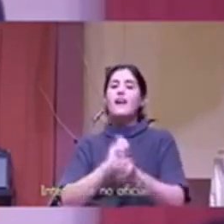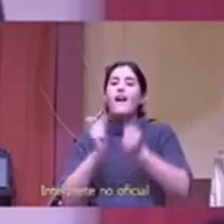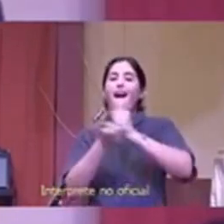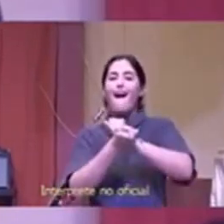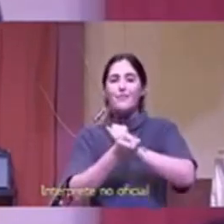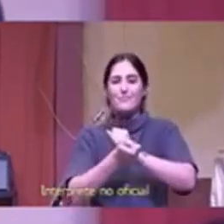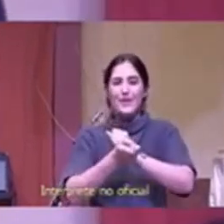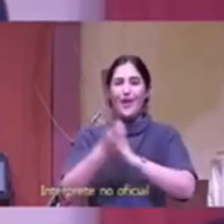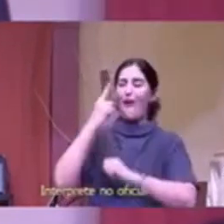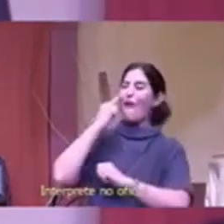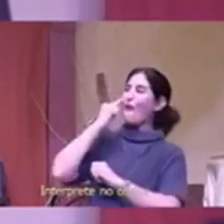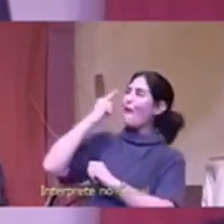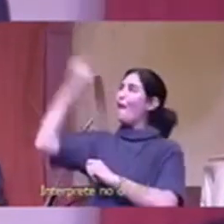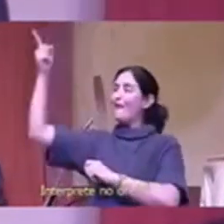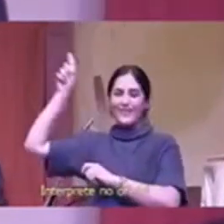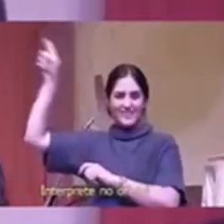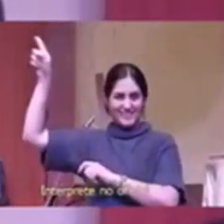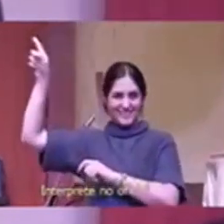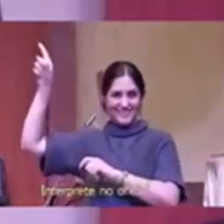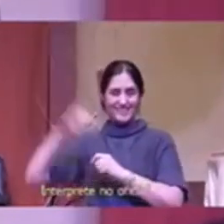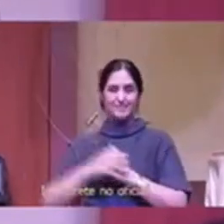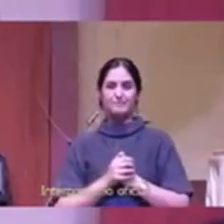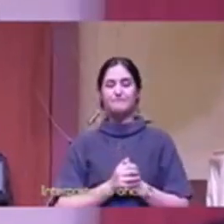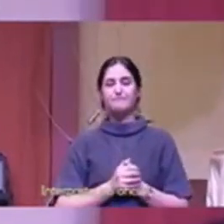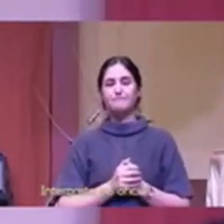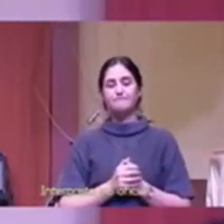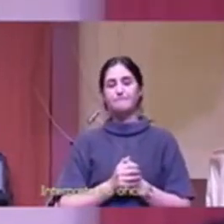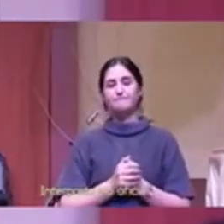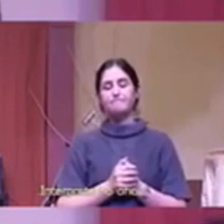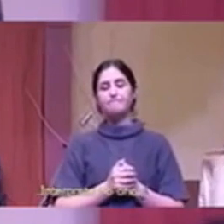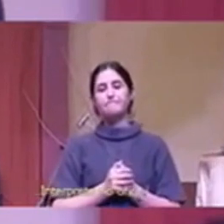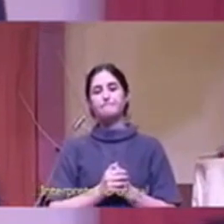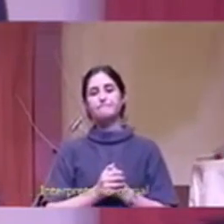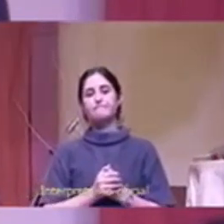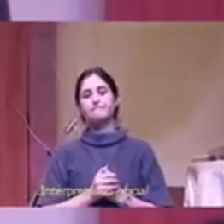que quienes te conocen que la luz tuya brille a través de ellos